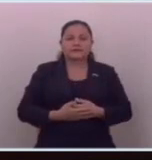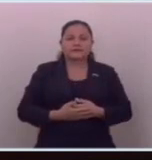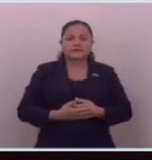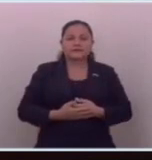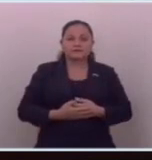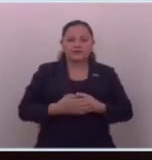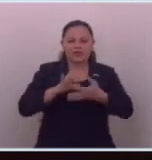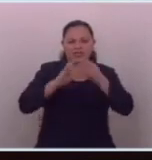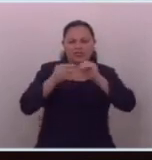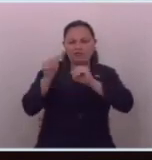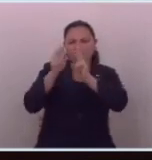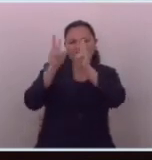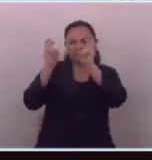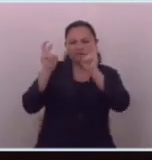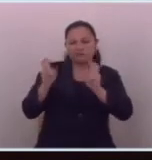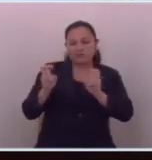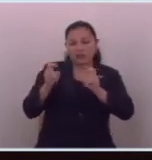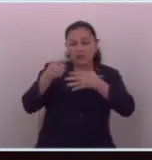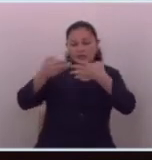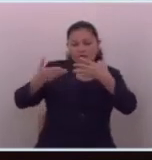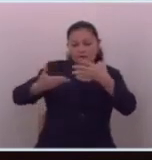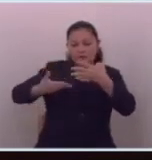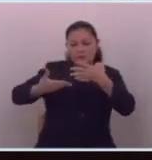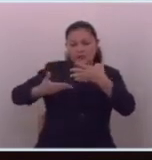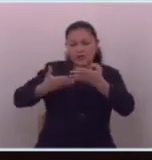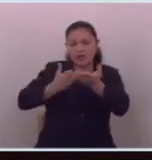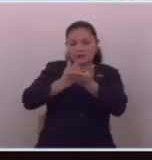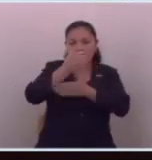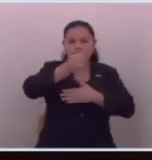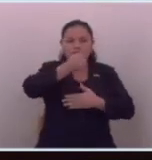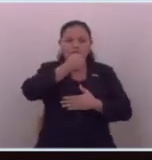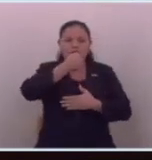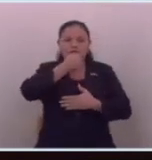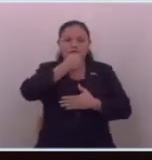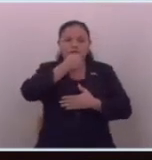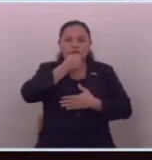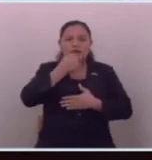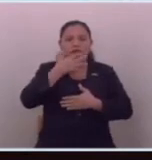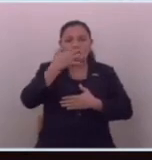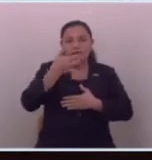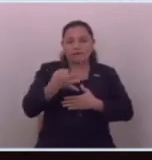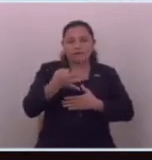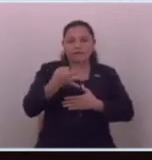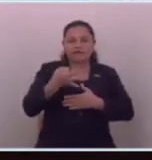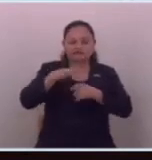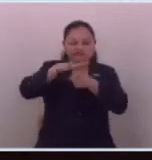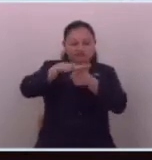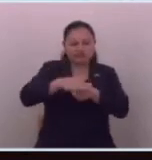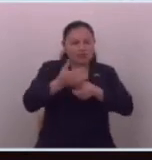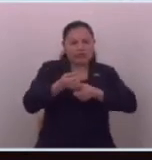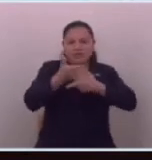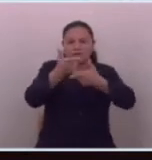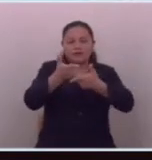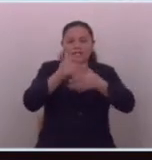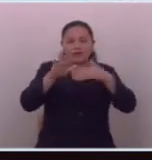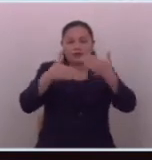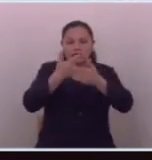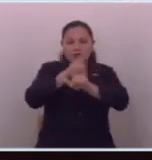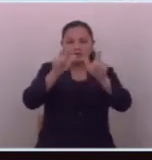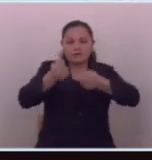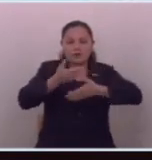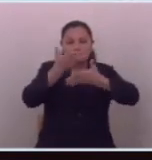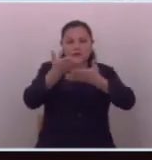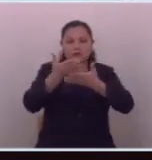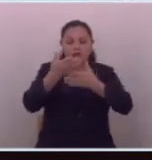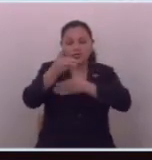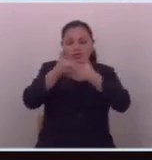hablan otros temas como el derecho al acceso a la información libertad de expresión no el diputado Auerbach